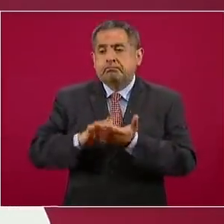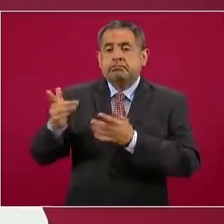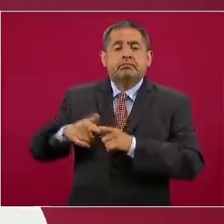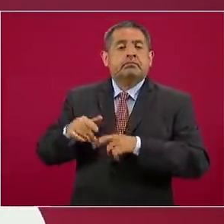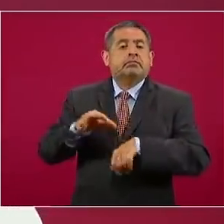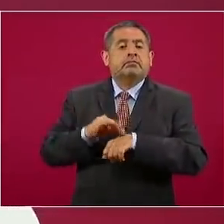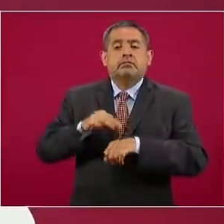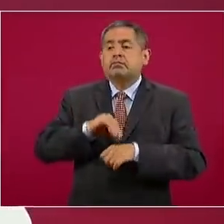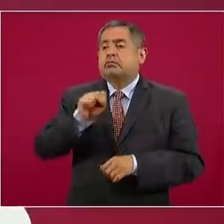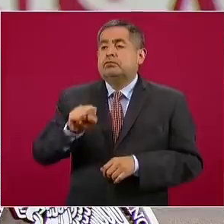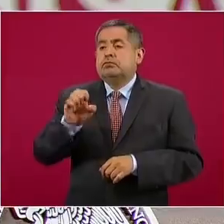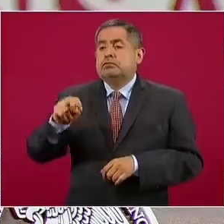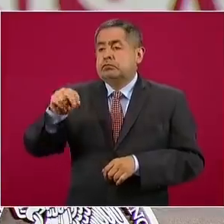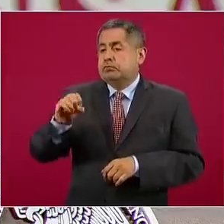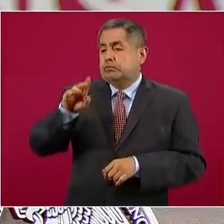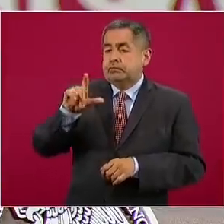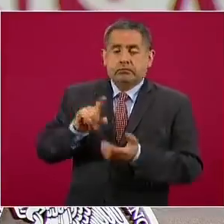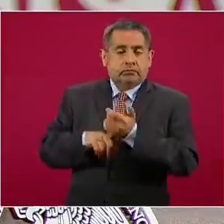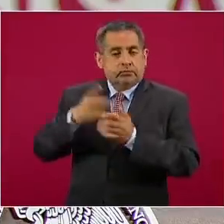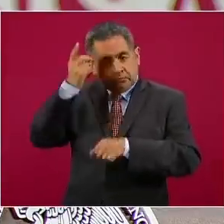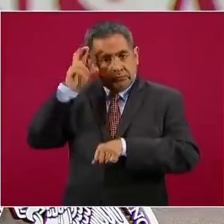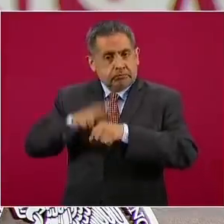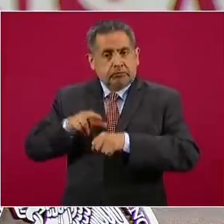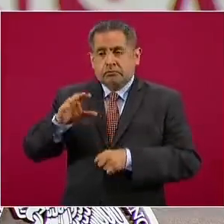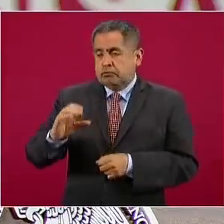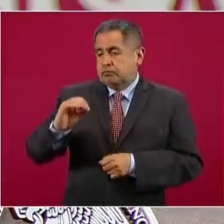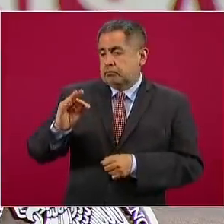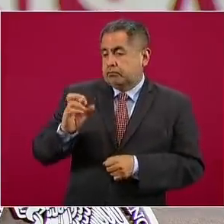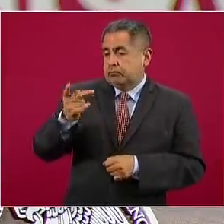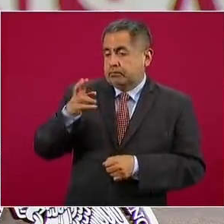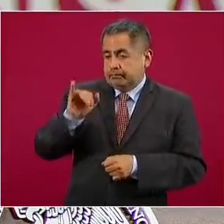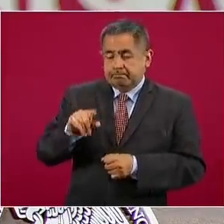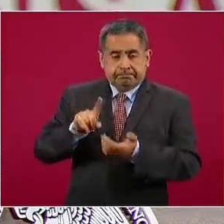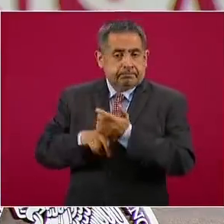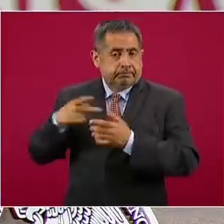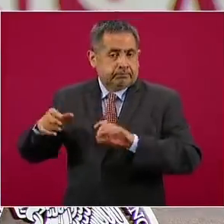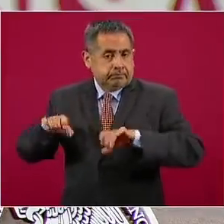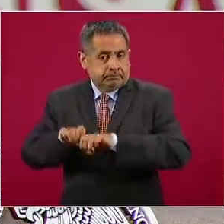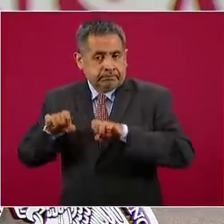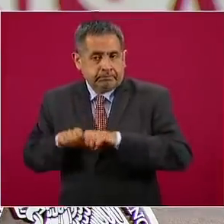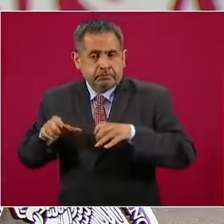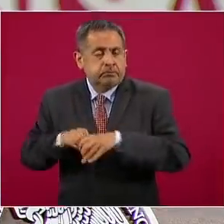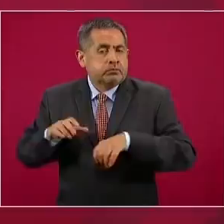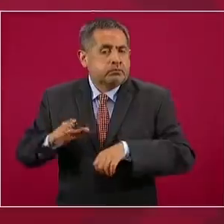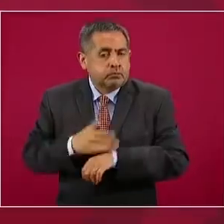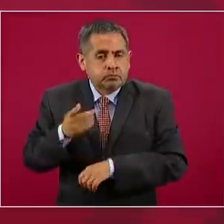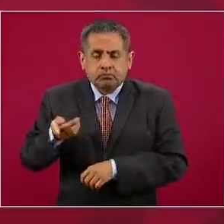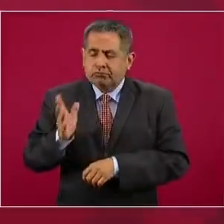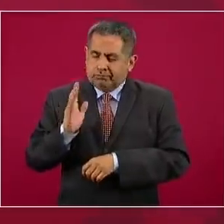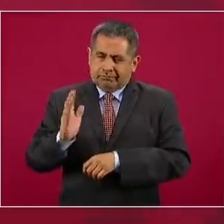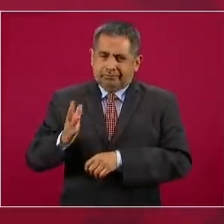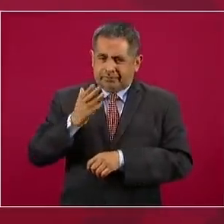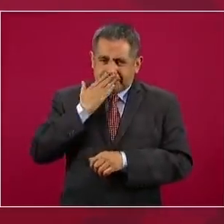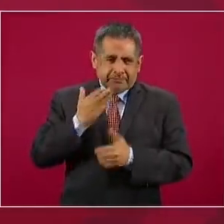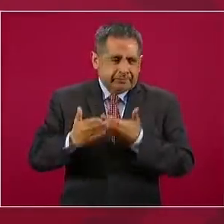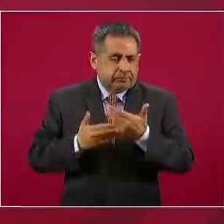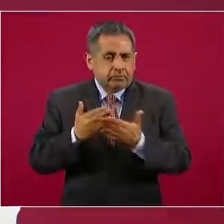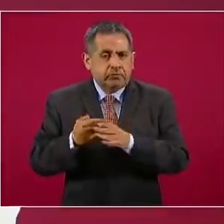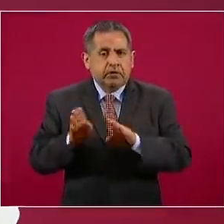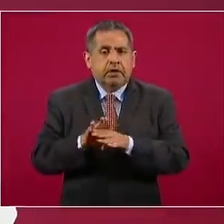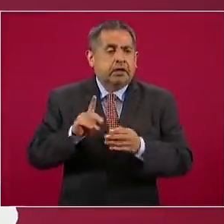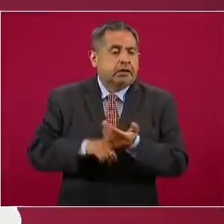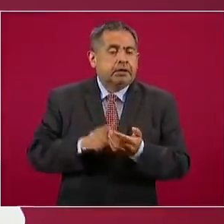Novello, director general de la COFEPRIS y su equipo, por haber hecho de este